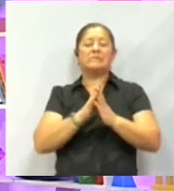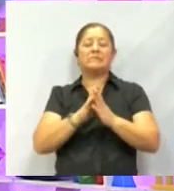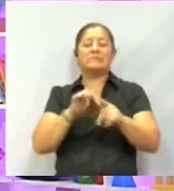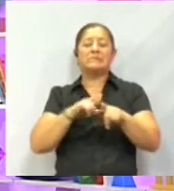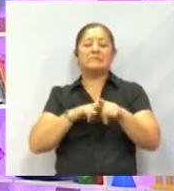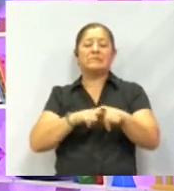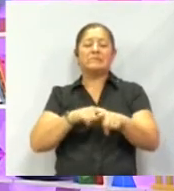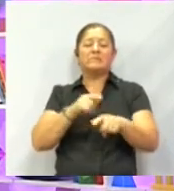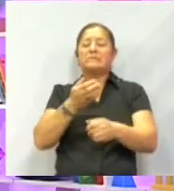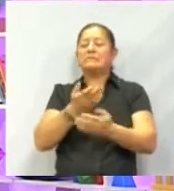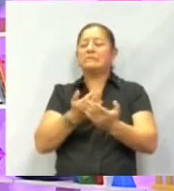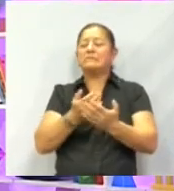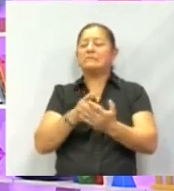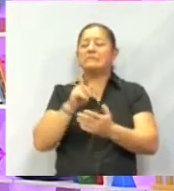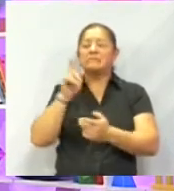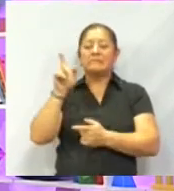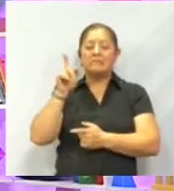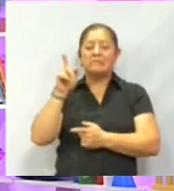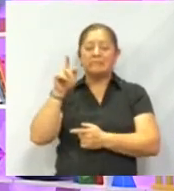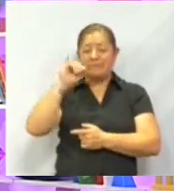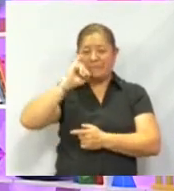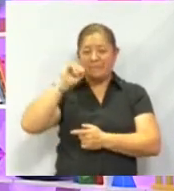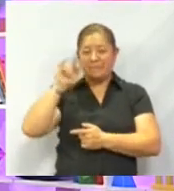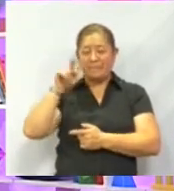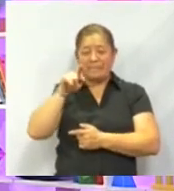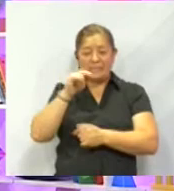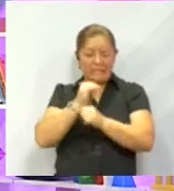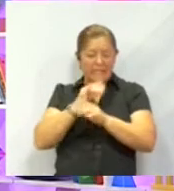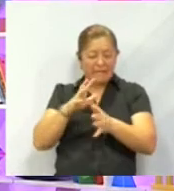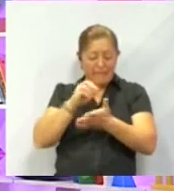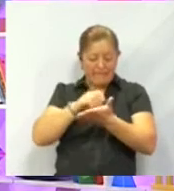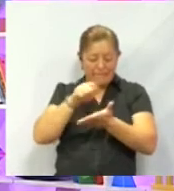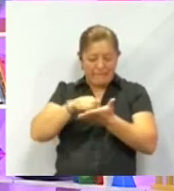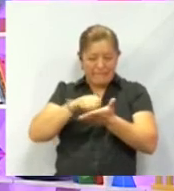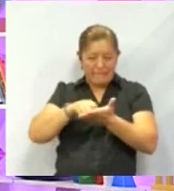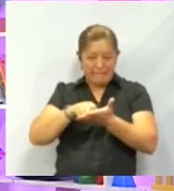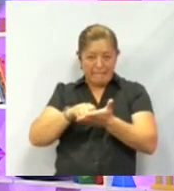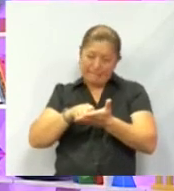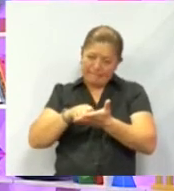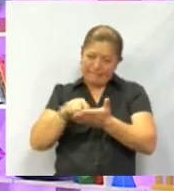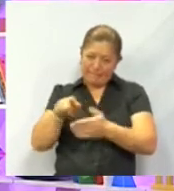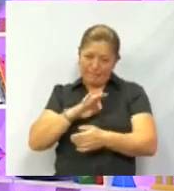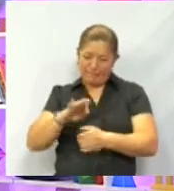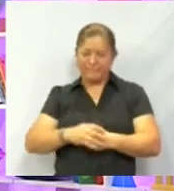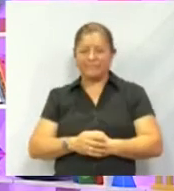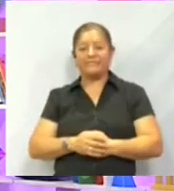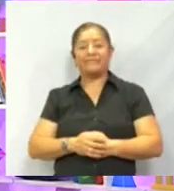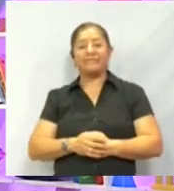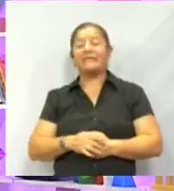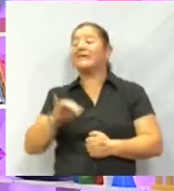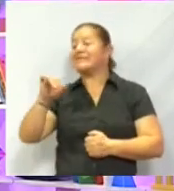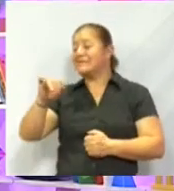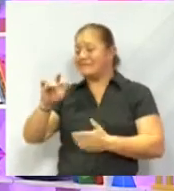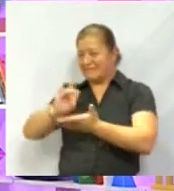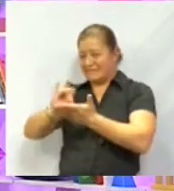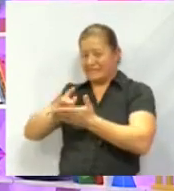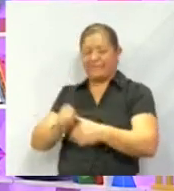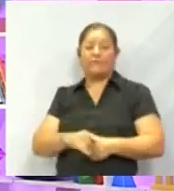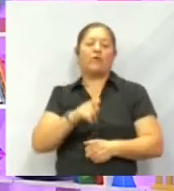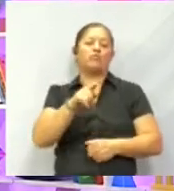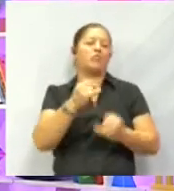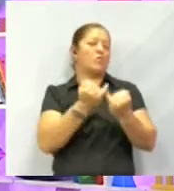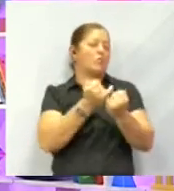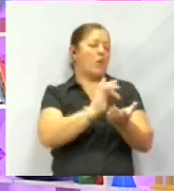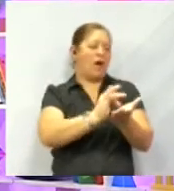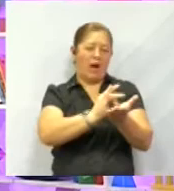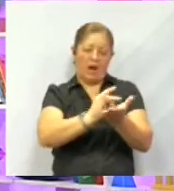mantenerte tantito en cabina para que tomen tus datos mientras continuamos? Sí, gracias. Gracias a ti. Muchas, muchas,